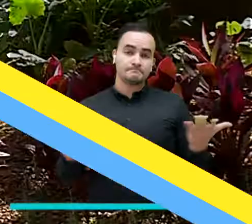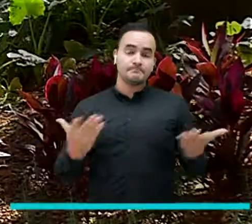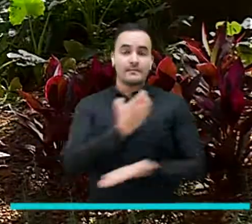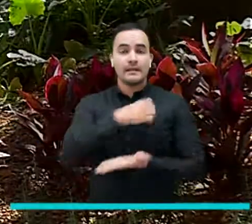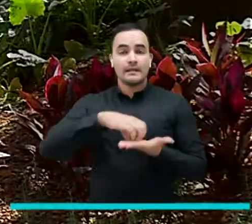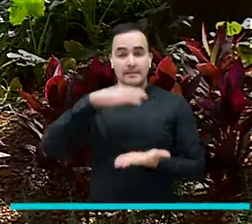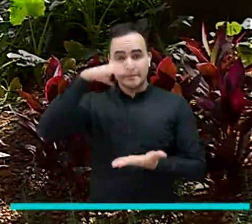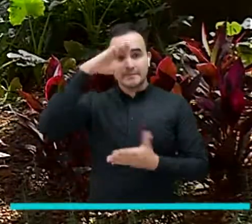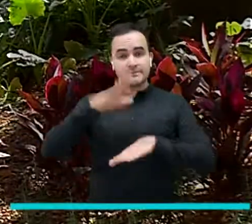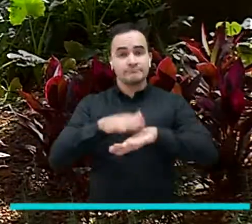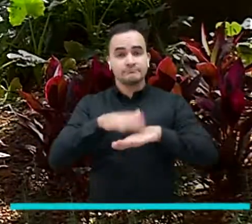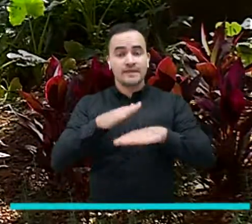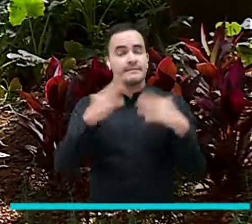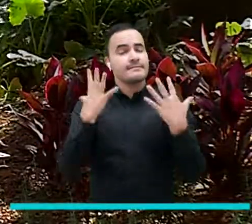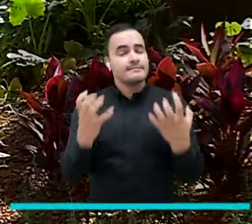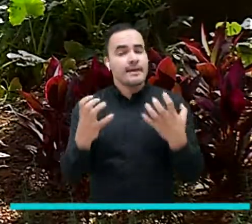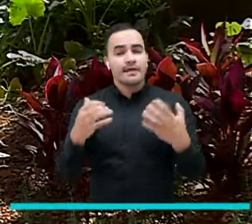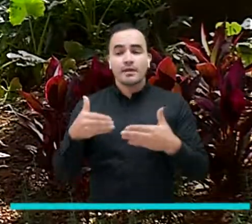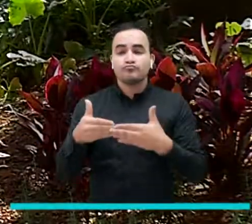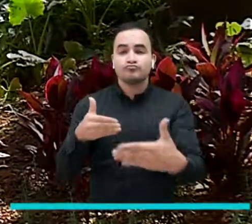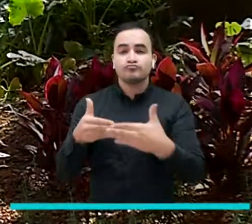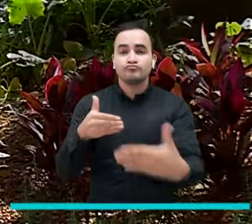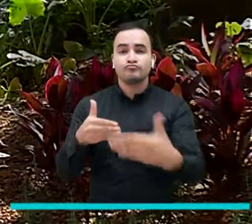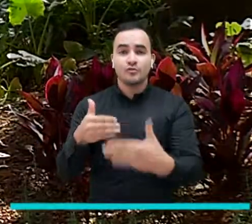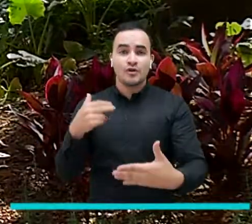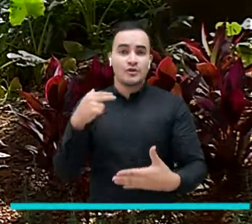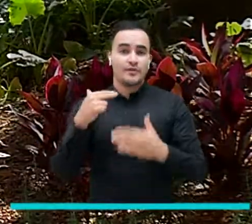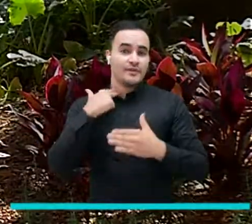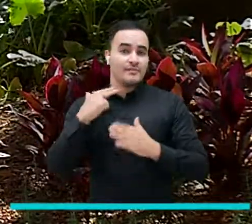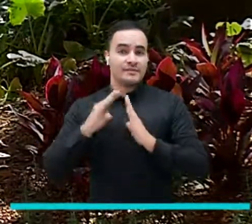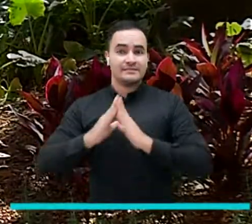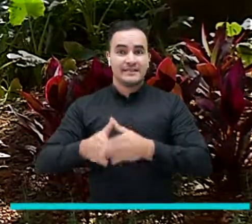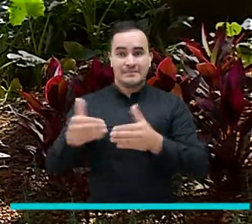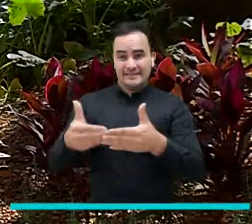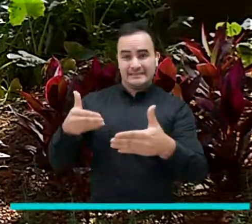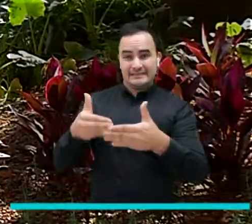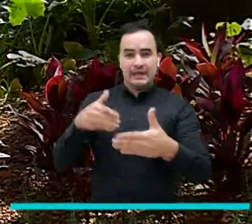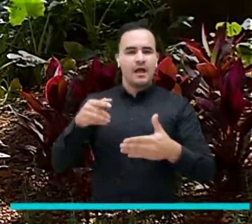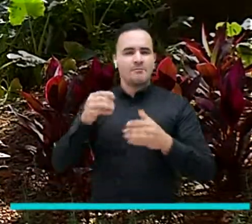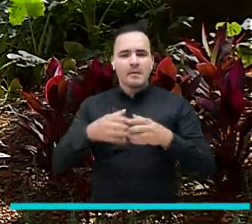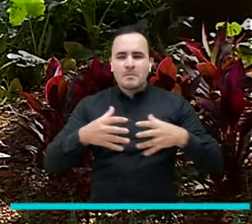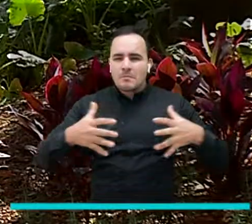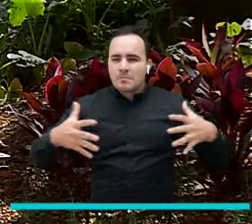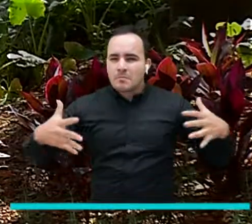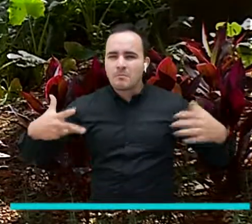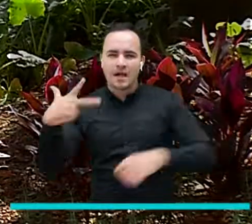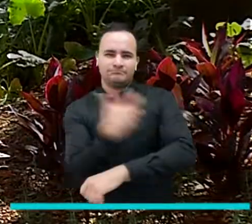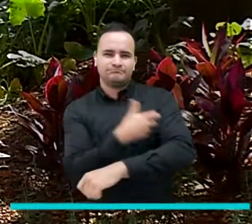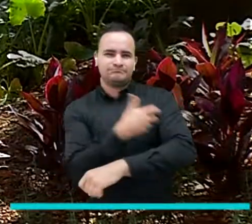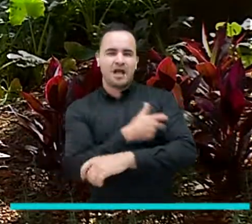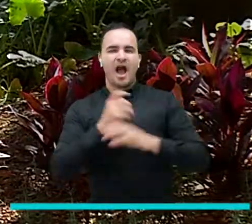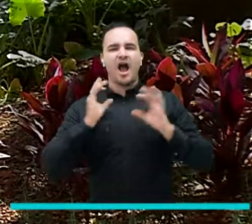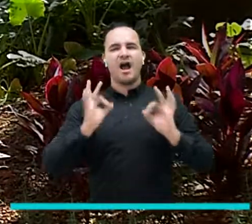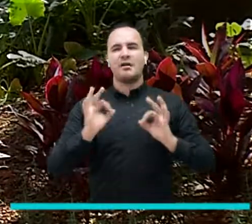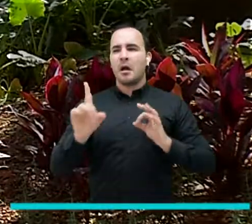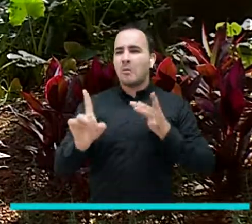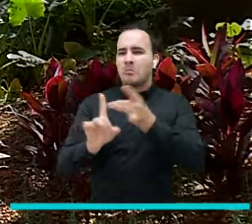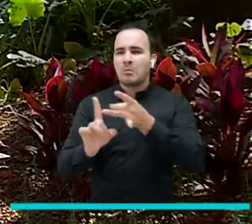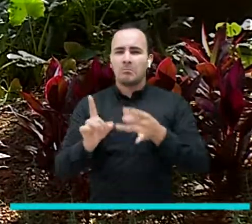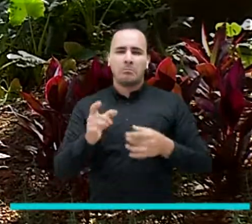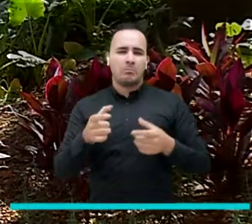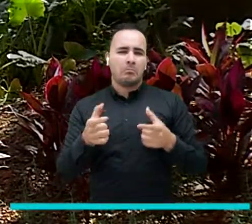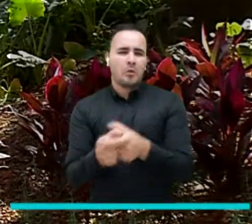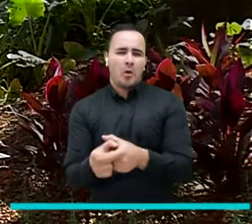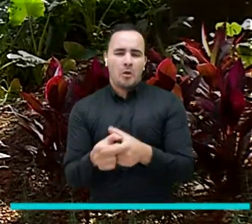la alcaldía de medellín proyecta para el último trimestre de este año que la ciudad alcance la inmunidad de rebaño sin embargo lograr esta